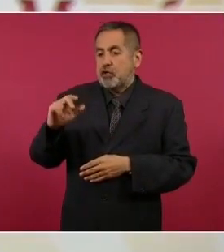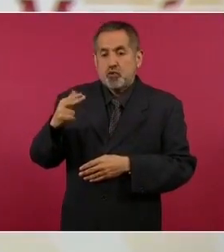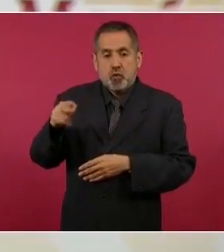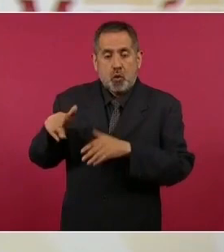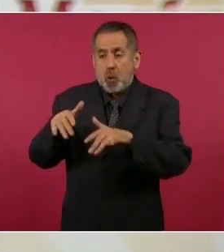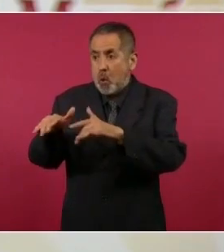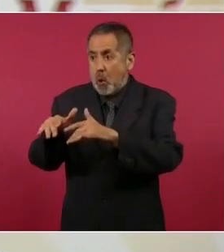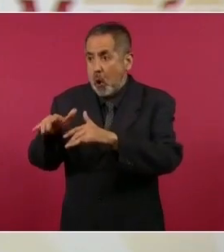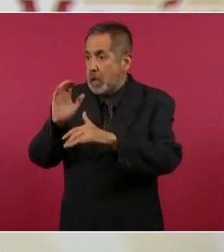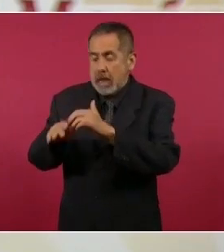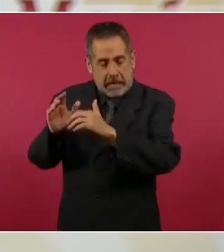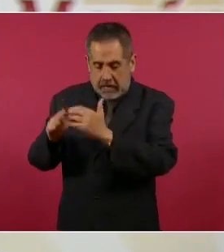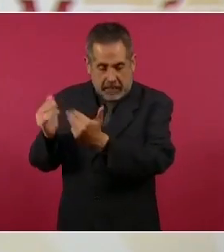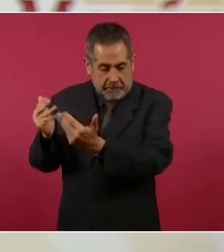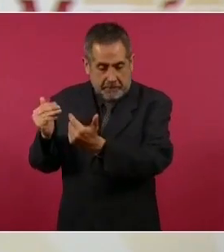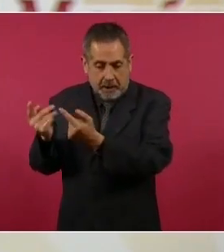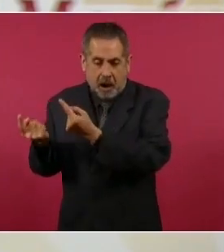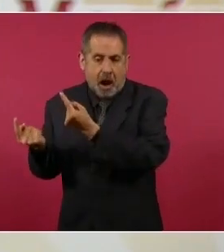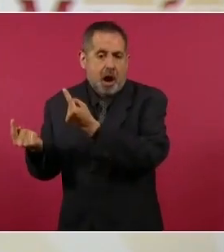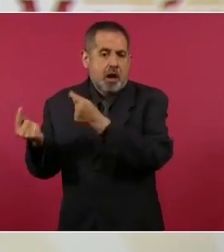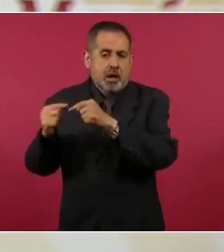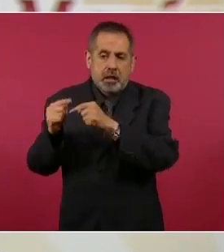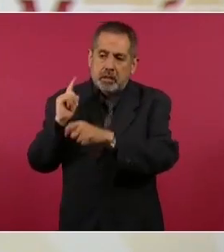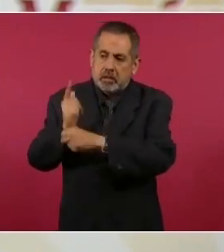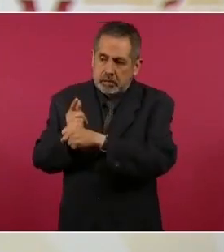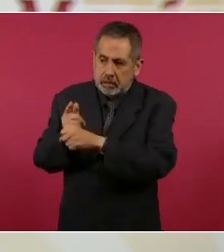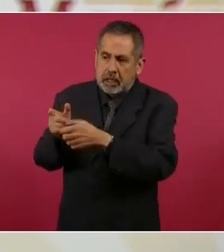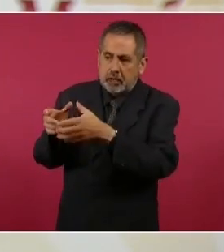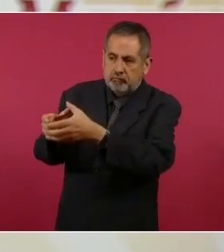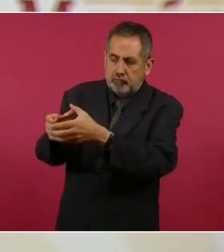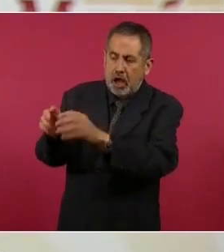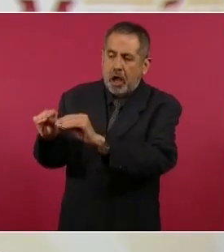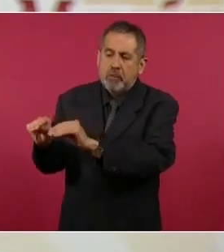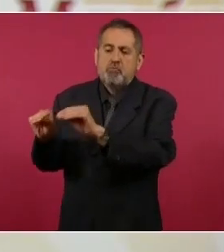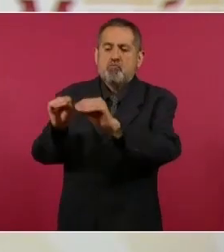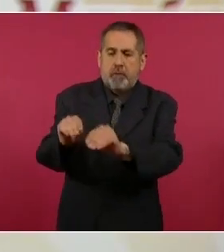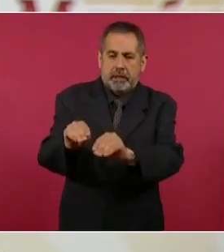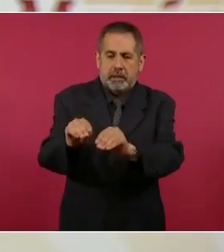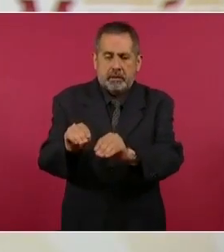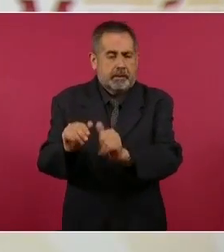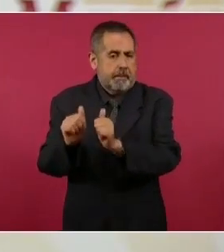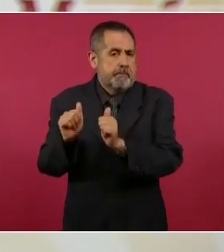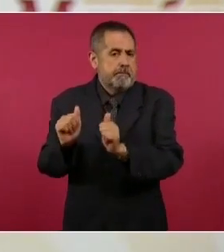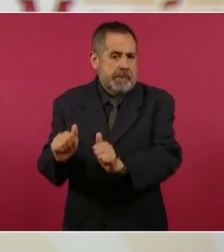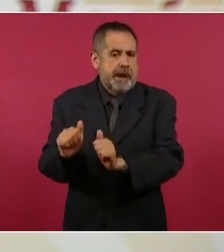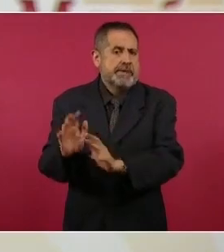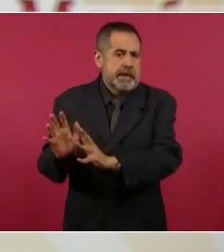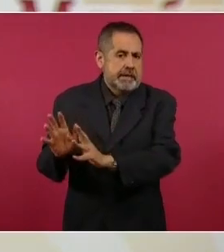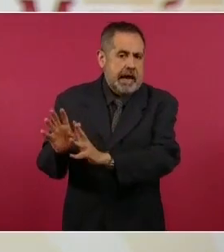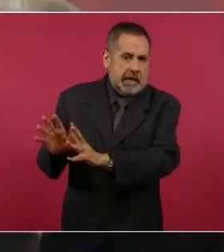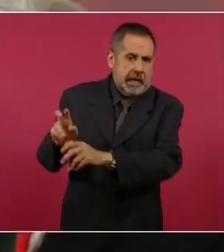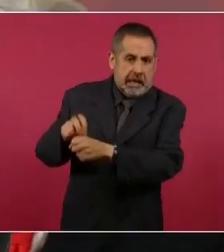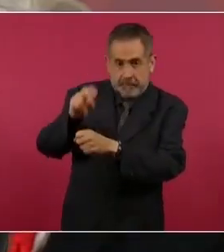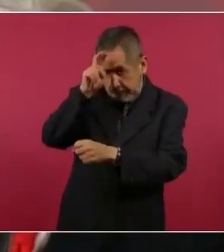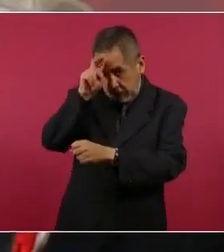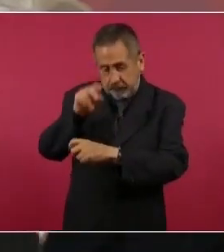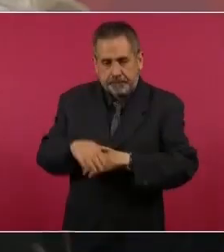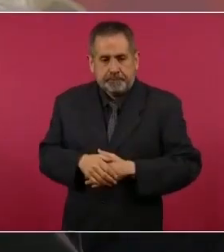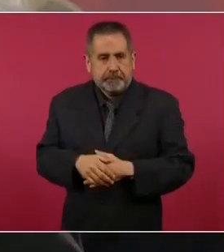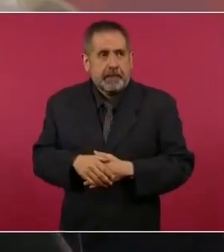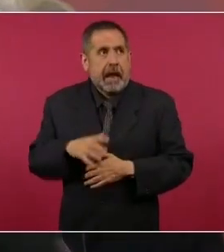afortunadamente también ya las pudimos ubicar y mover, movilizar. Tenemos 29 personas